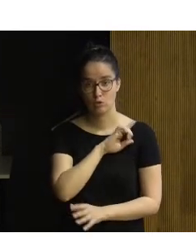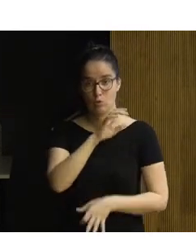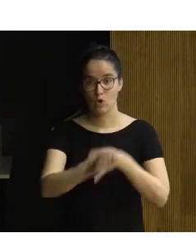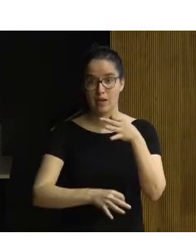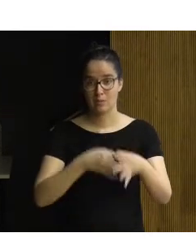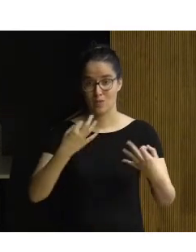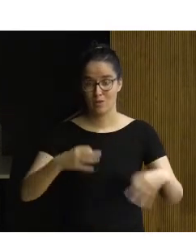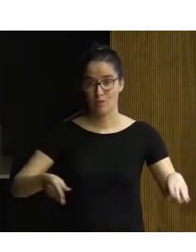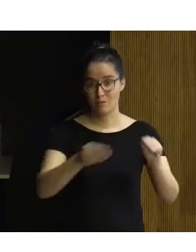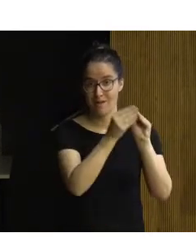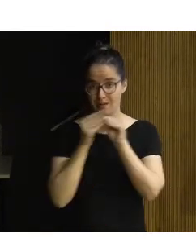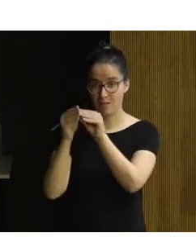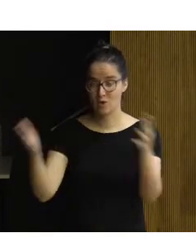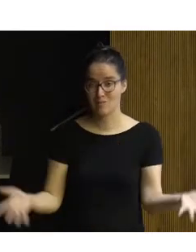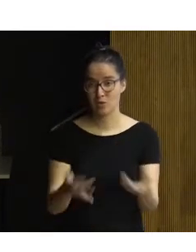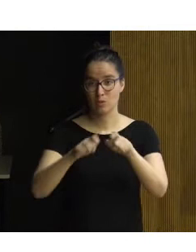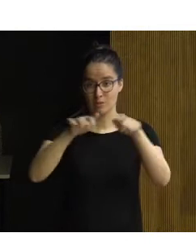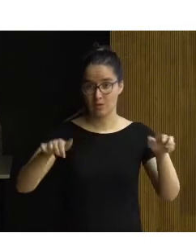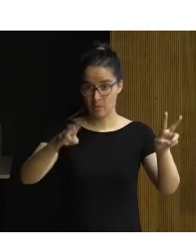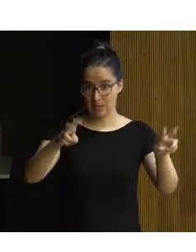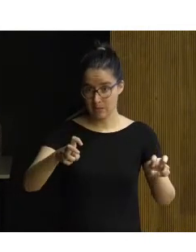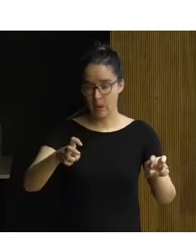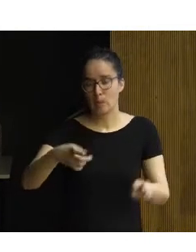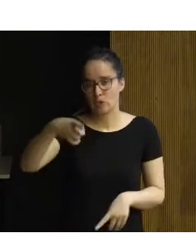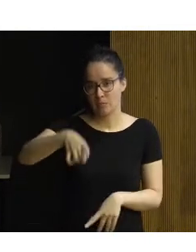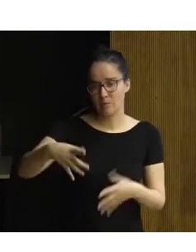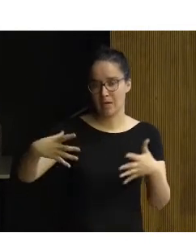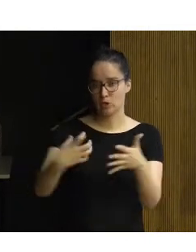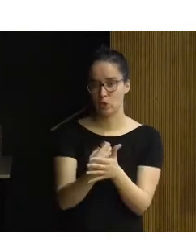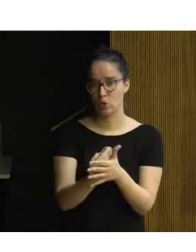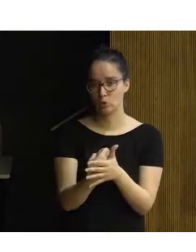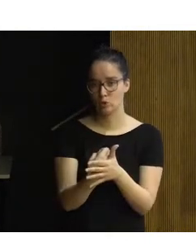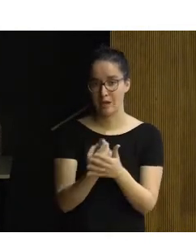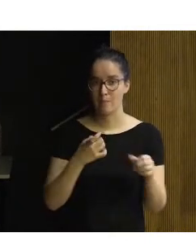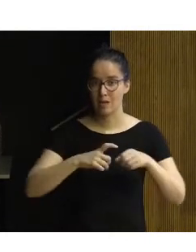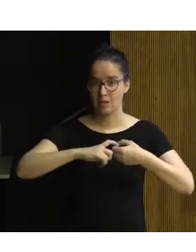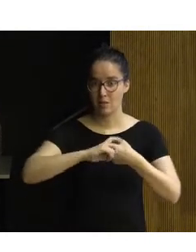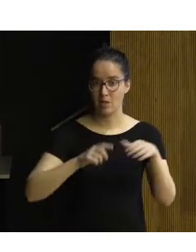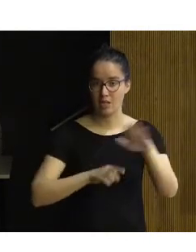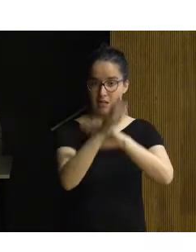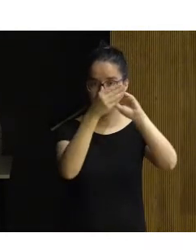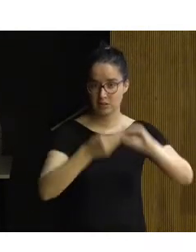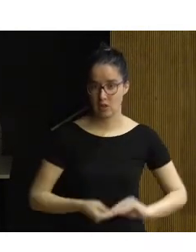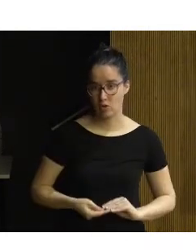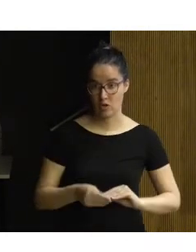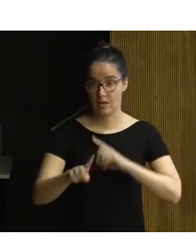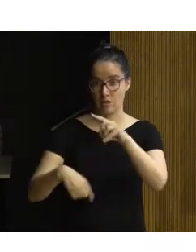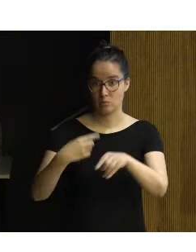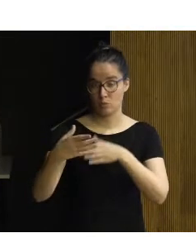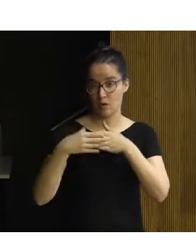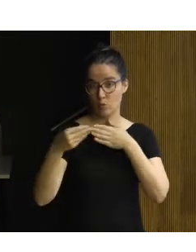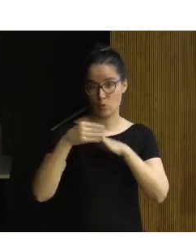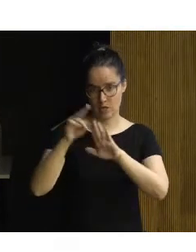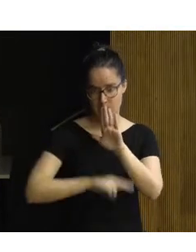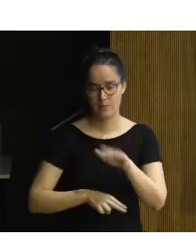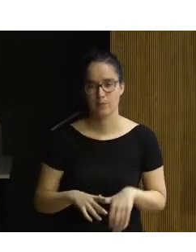de normalización impulsor y plataforma del tema, pero sin duda para todos aquellos que han participado en el desarrollo y que van a ser usuarios de la